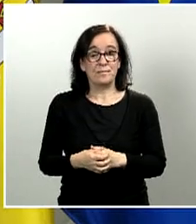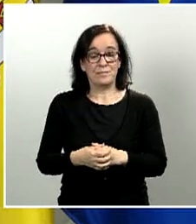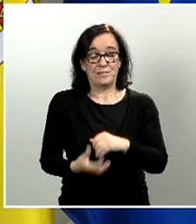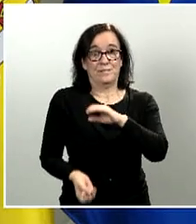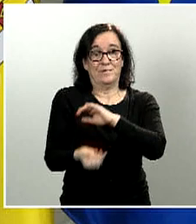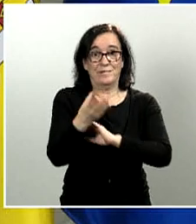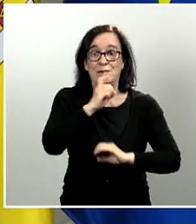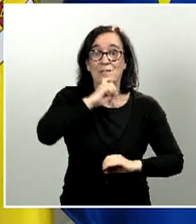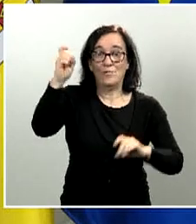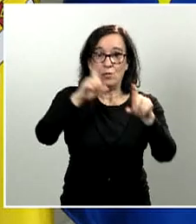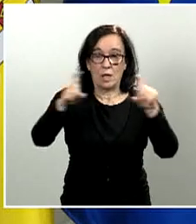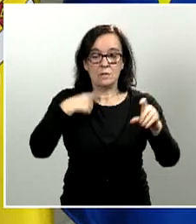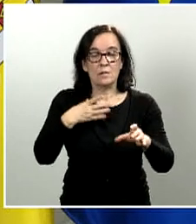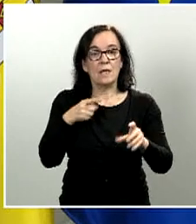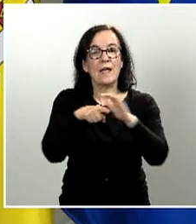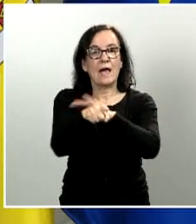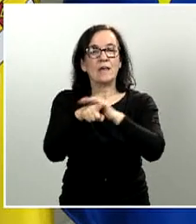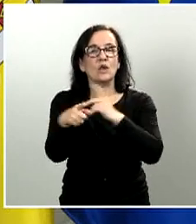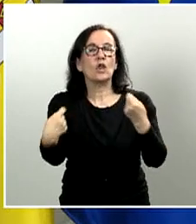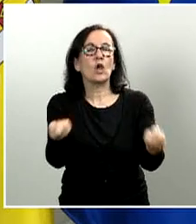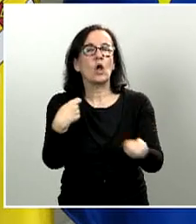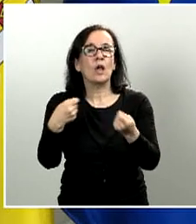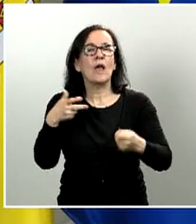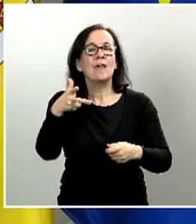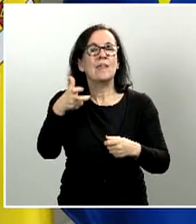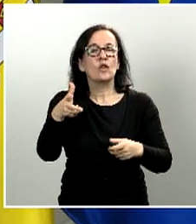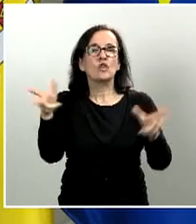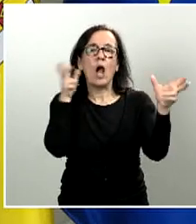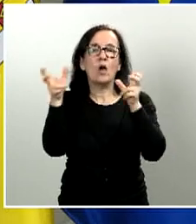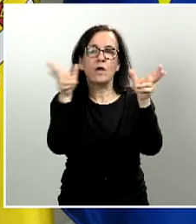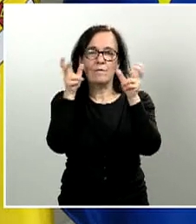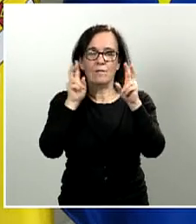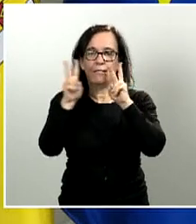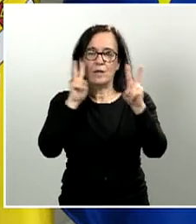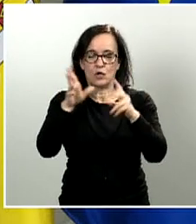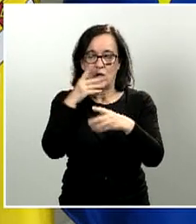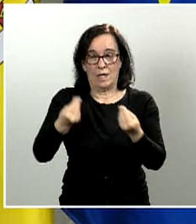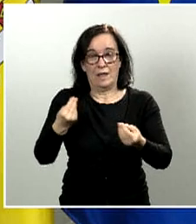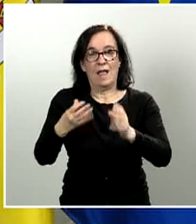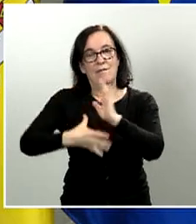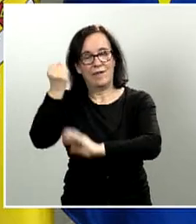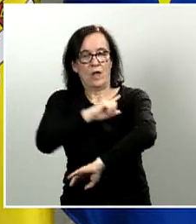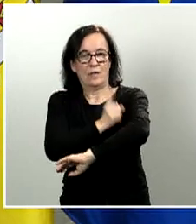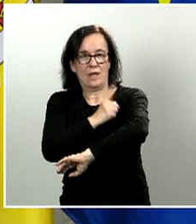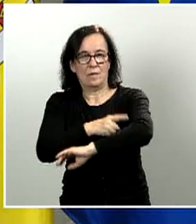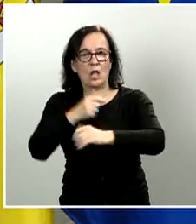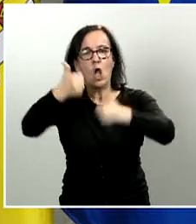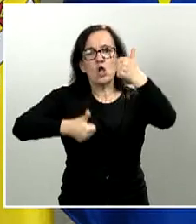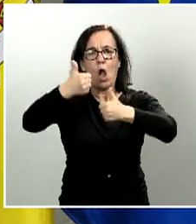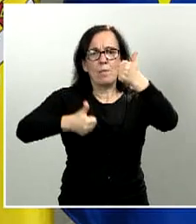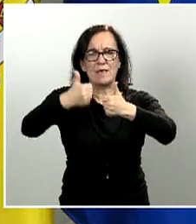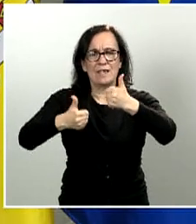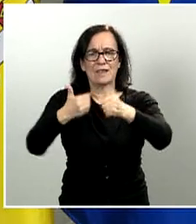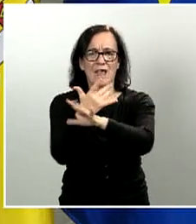que podrá asumir la gestión y comercialización de los derechos audiovisuales de las federaciones deportivas y competiciones distintas del fútbol, siempre que no quieran